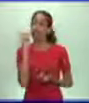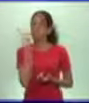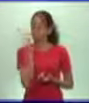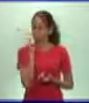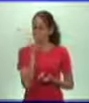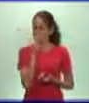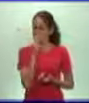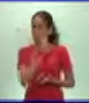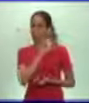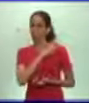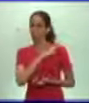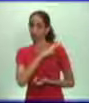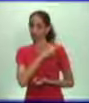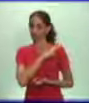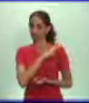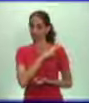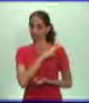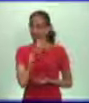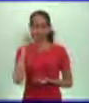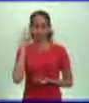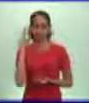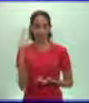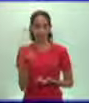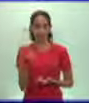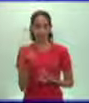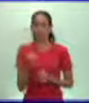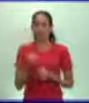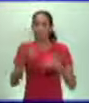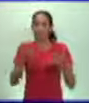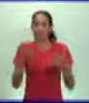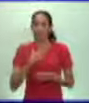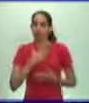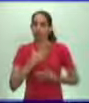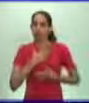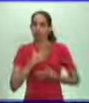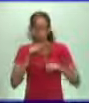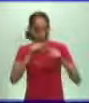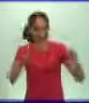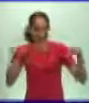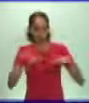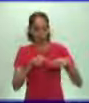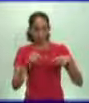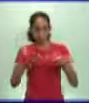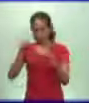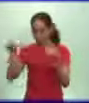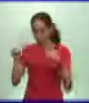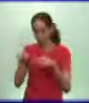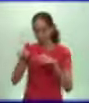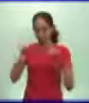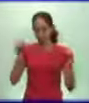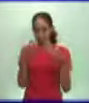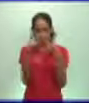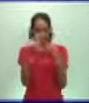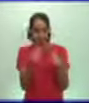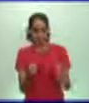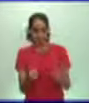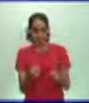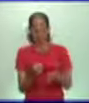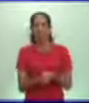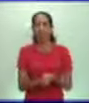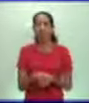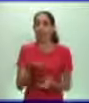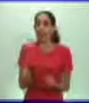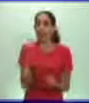Ese señor feudal que era dueño de grandes extensiones de tierra y que explotaba para sí también a otros campesinos para los cuales ellos debían